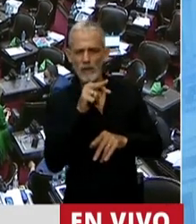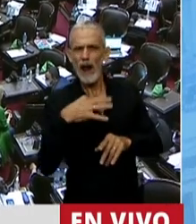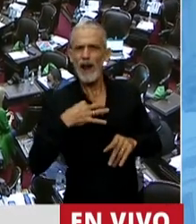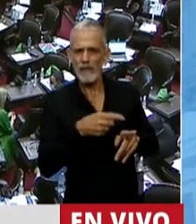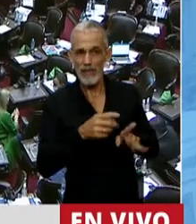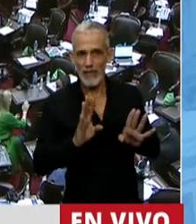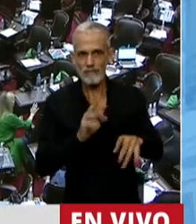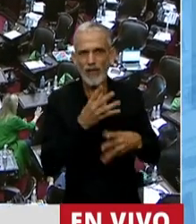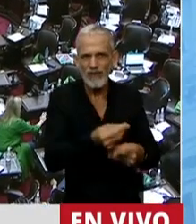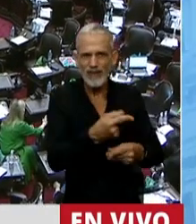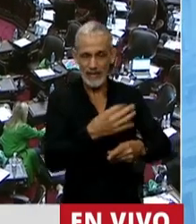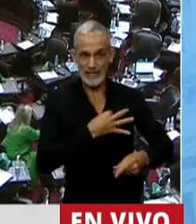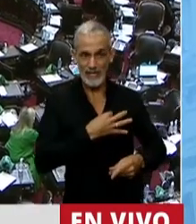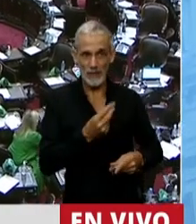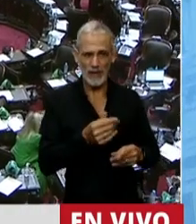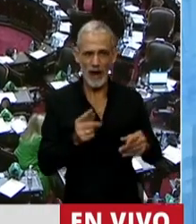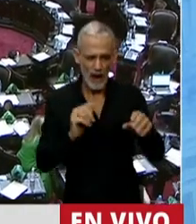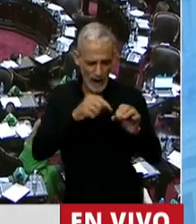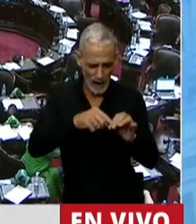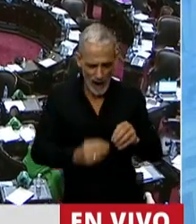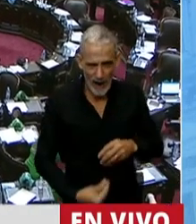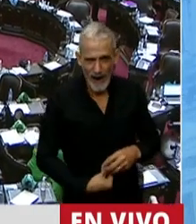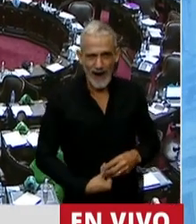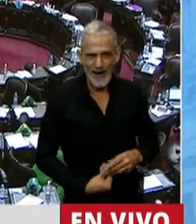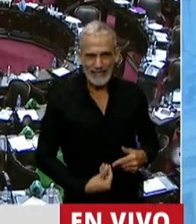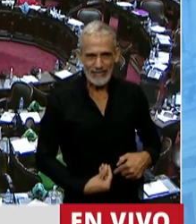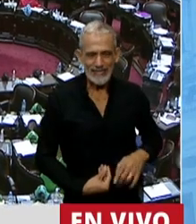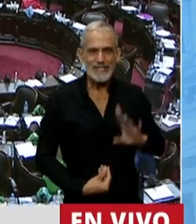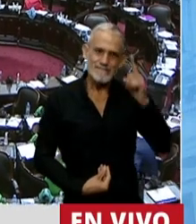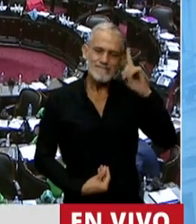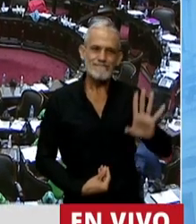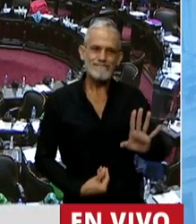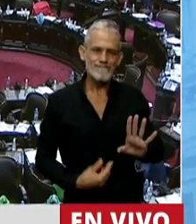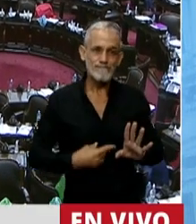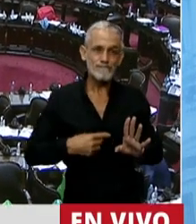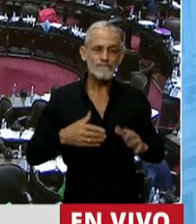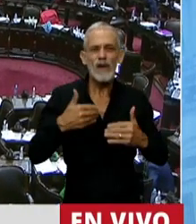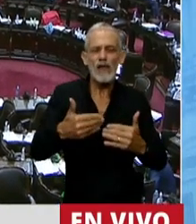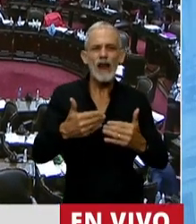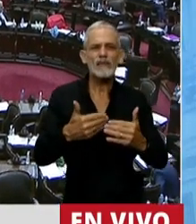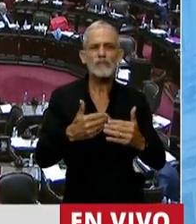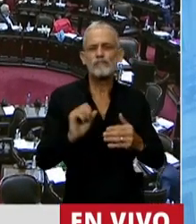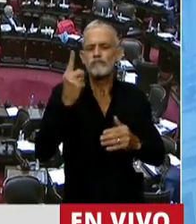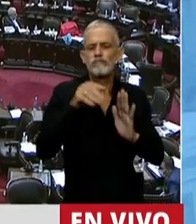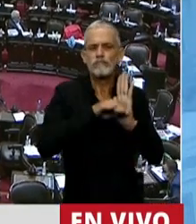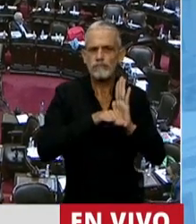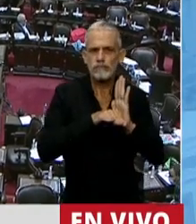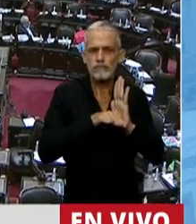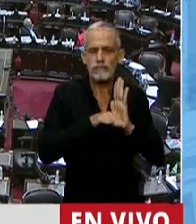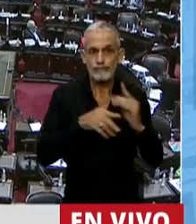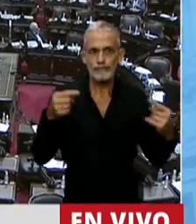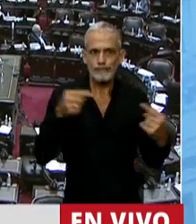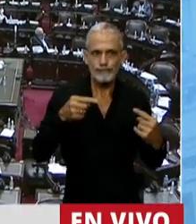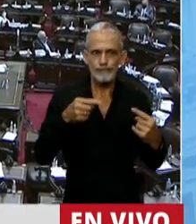defender esa vida que está en el seno materno y que no creamos o llevemos adelante ese principio, ir en contra del